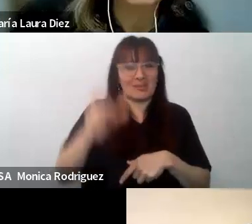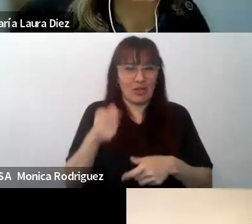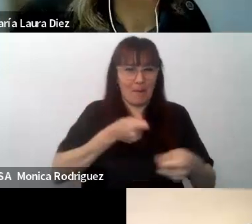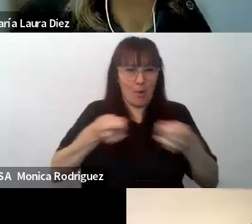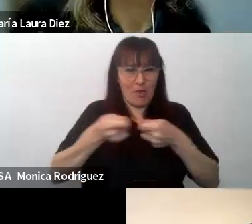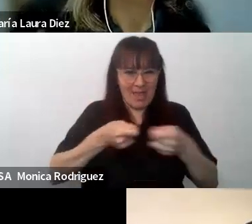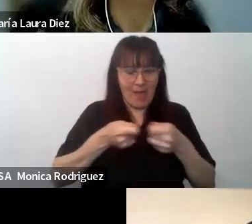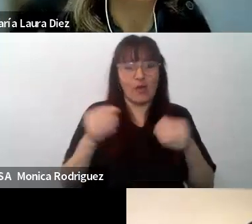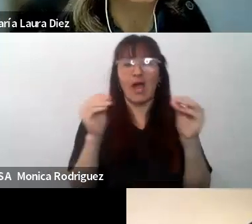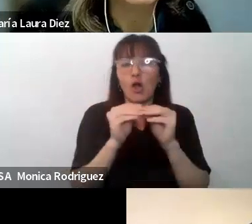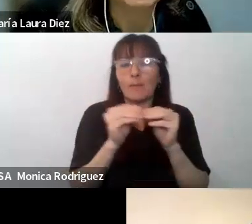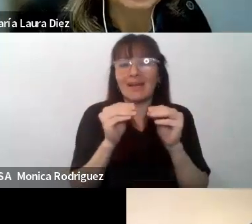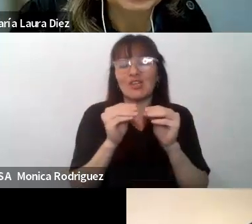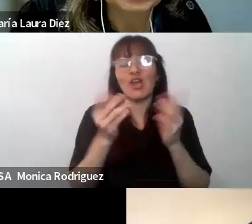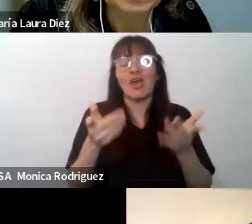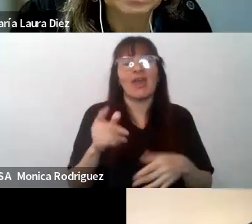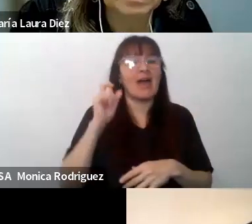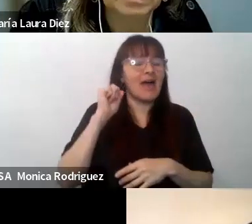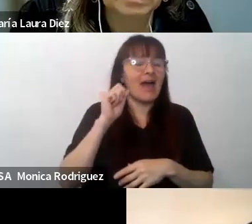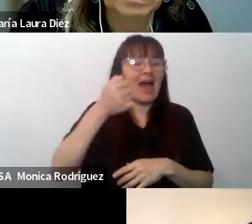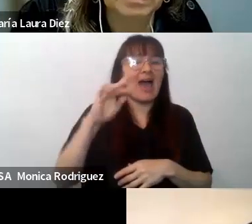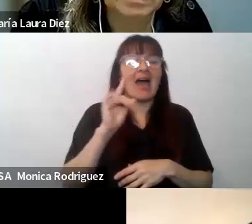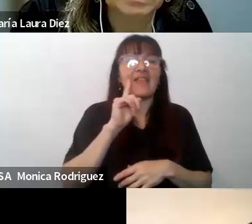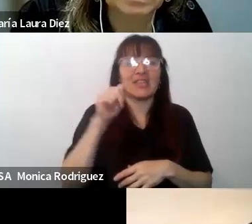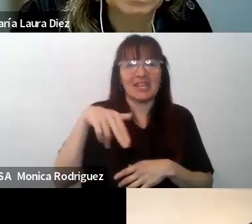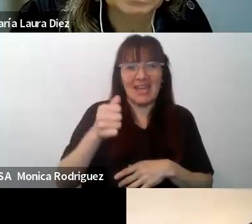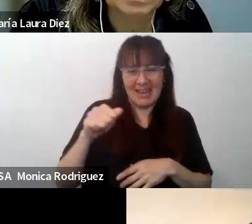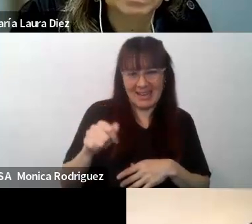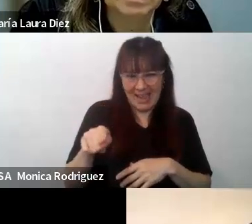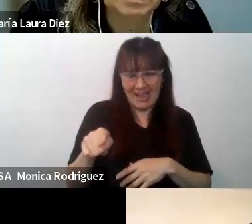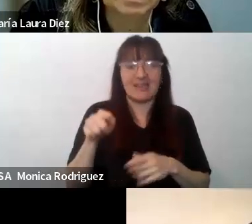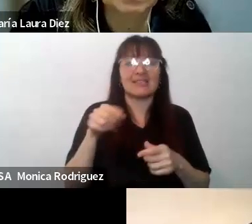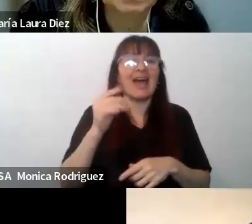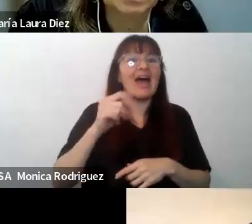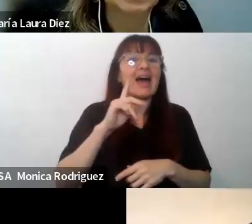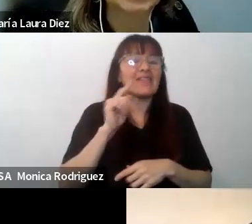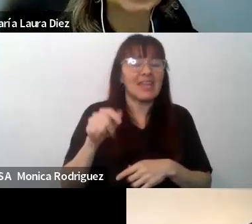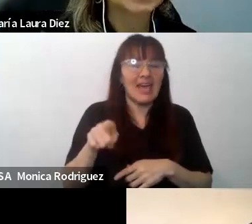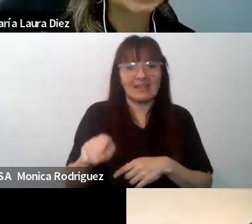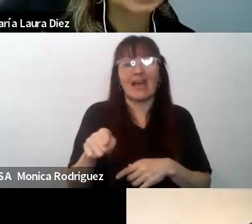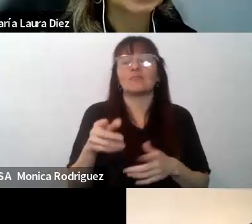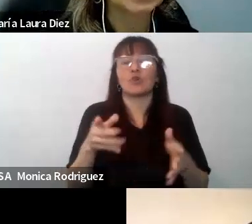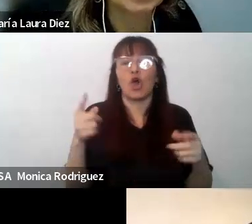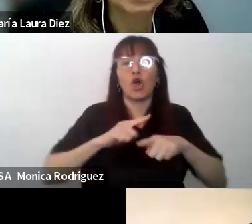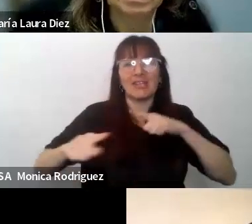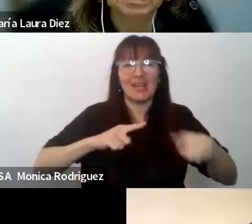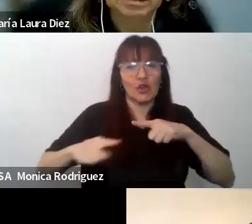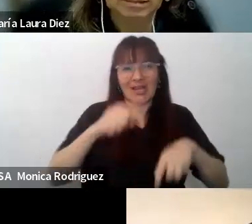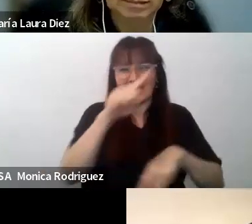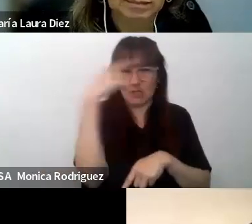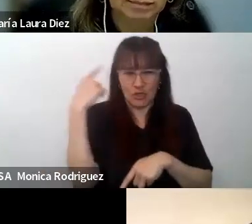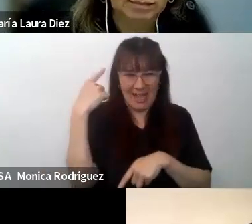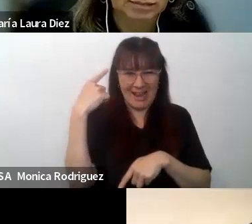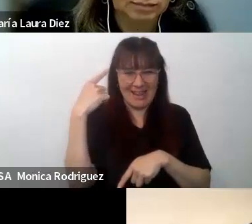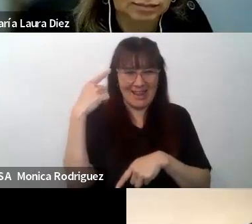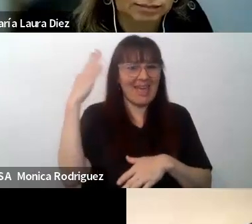a nuestra compañera y colega Adriana Cerrudo, que es la Coordinadora Nacional de la Modalidad Intercultural Bilingüe.